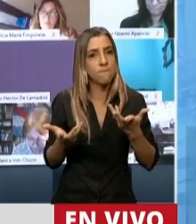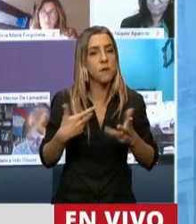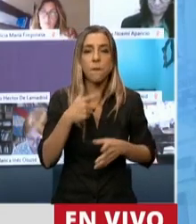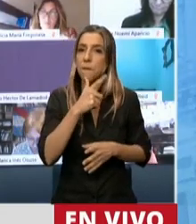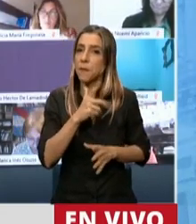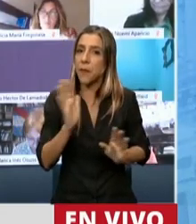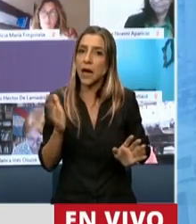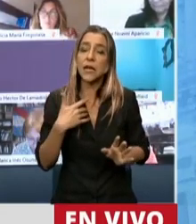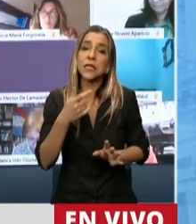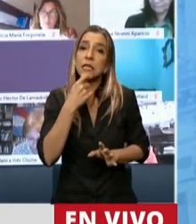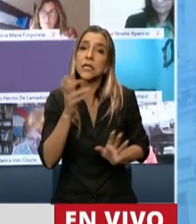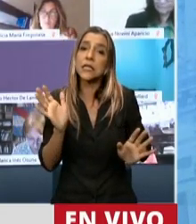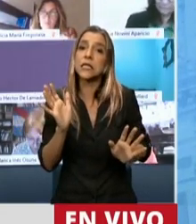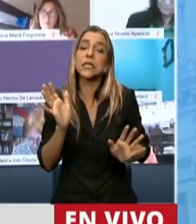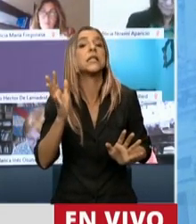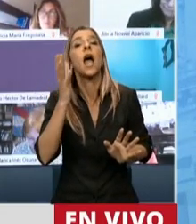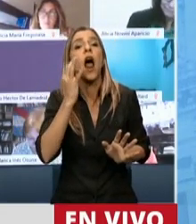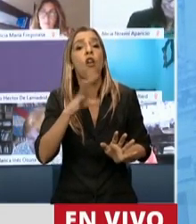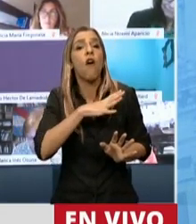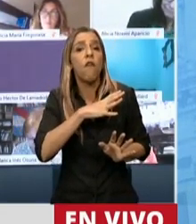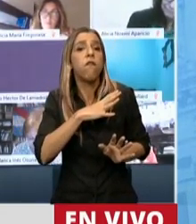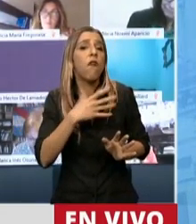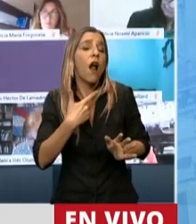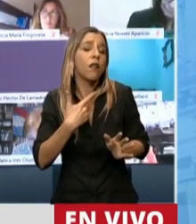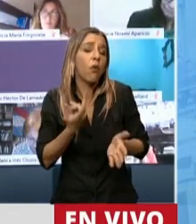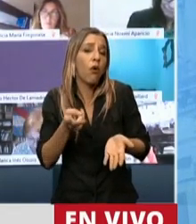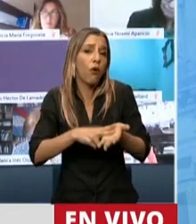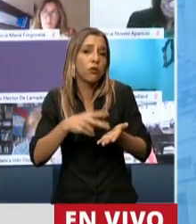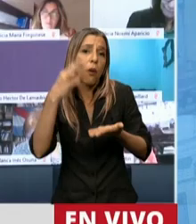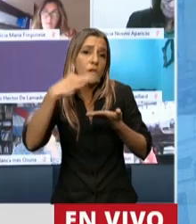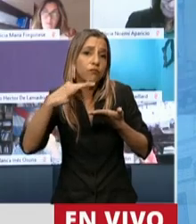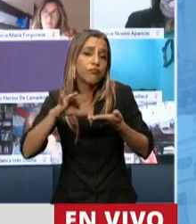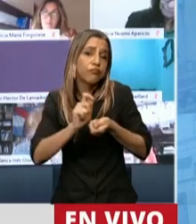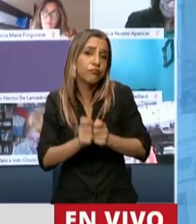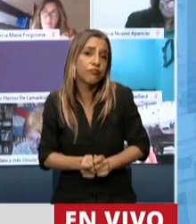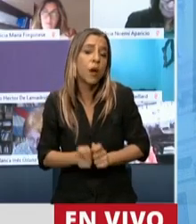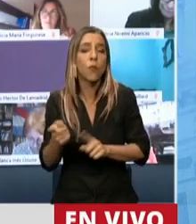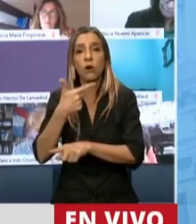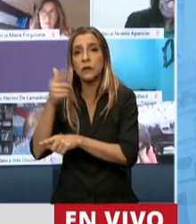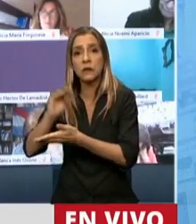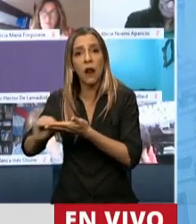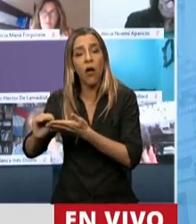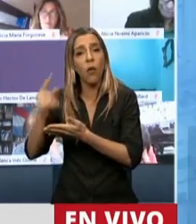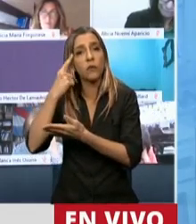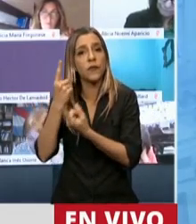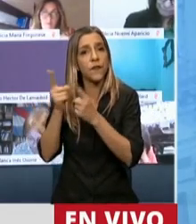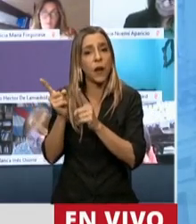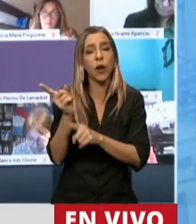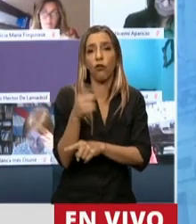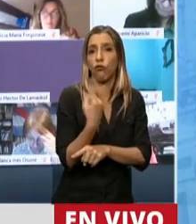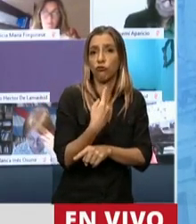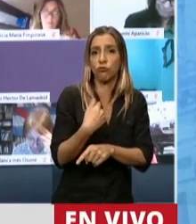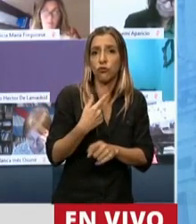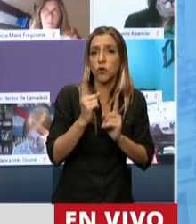esa área la tienen que revisar, si es que el Senado piensa que las cosas son diferentes, porque nosotros trabajamos un proyecto que vino del